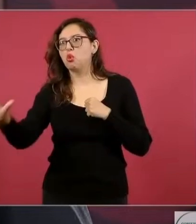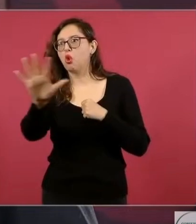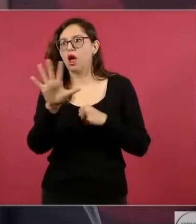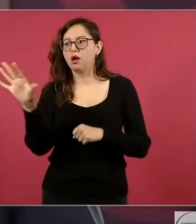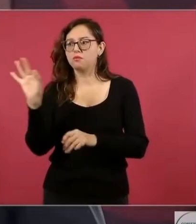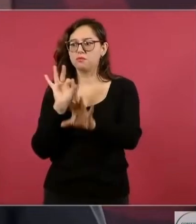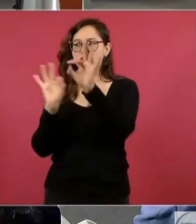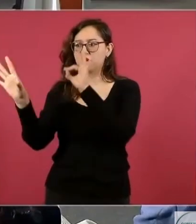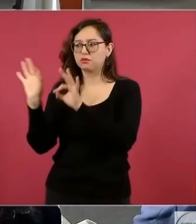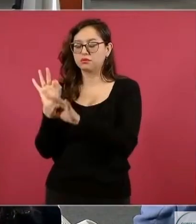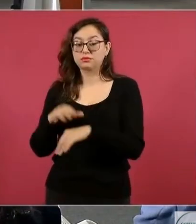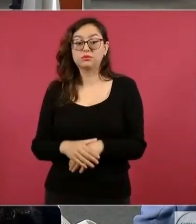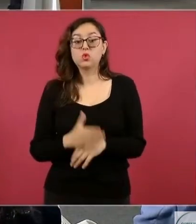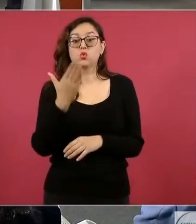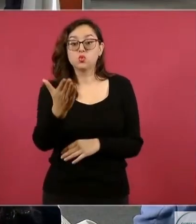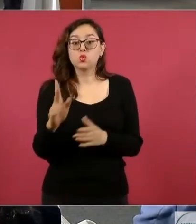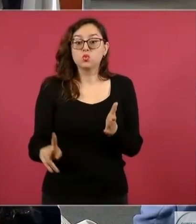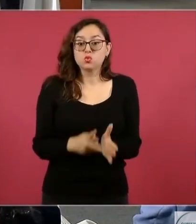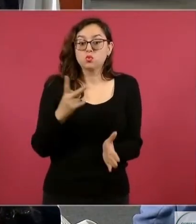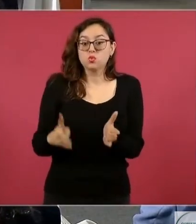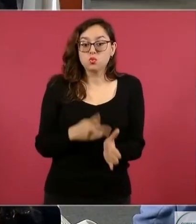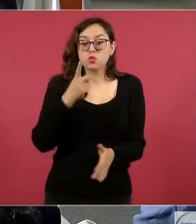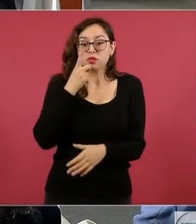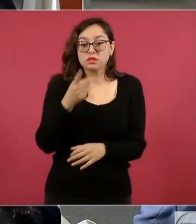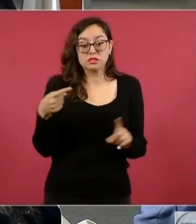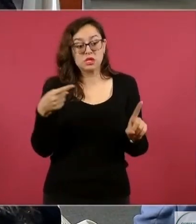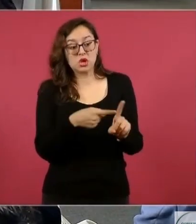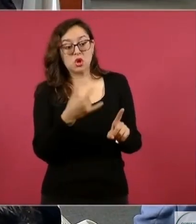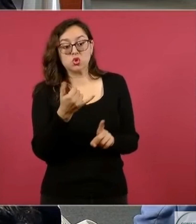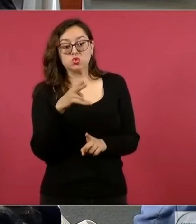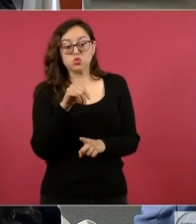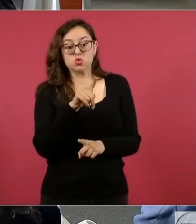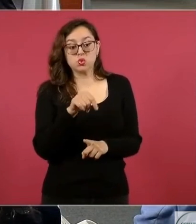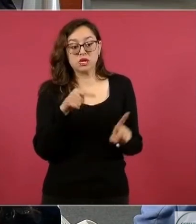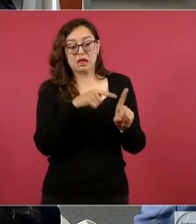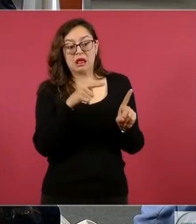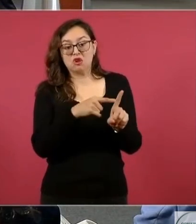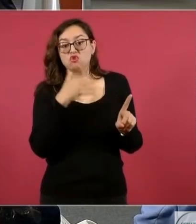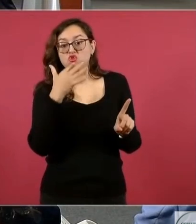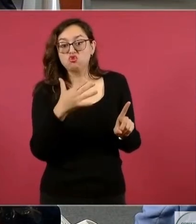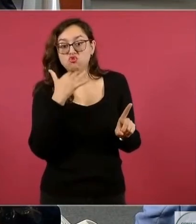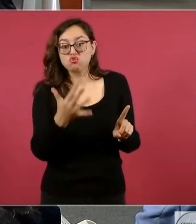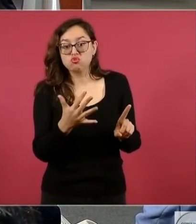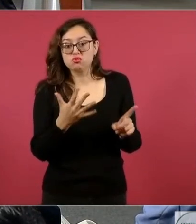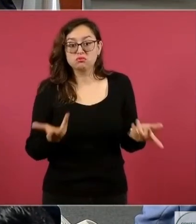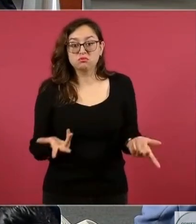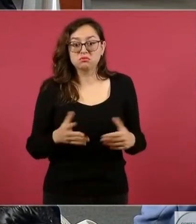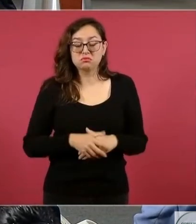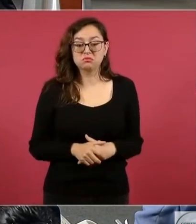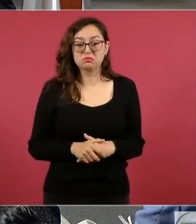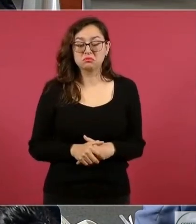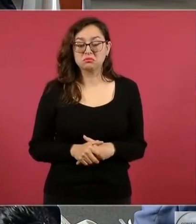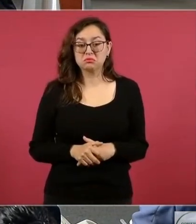Usted ha mencionado en varias ocasiones, ha catalogado a Miguel Ángel Yúnez Padre como alguien corrupto, ¿qué se negoció con él, señor